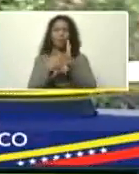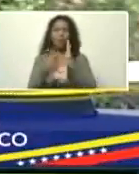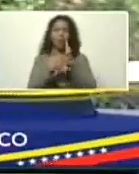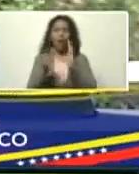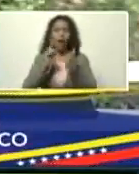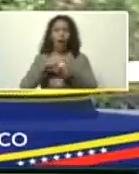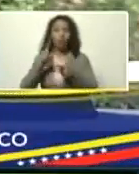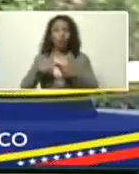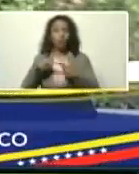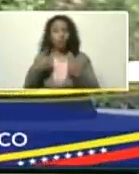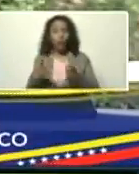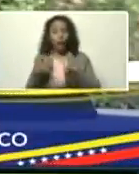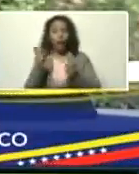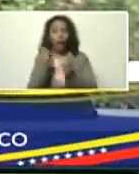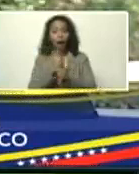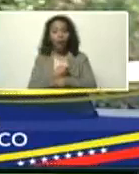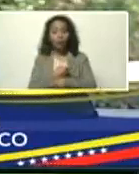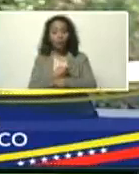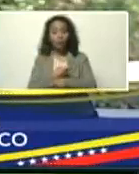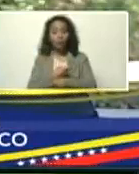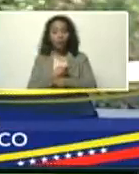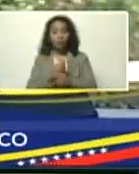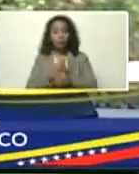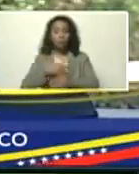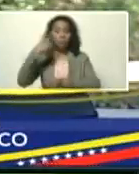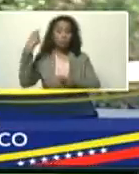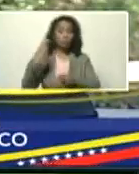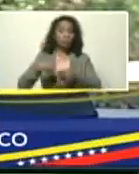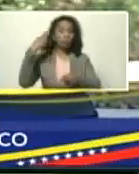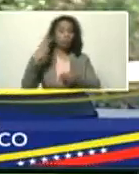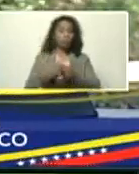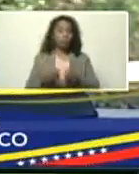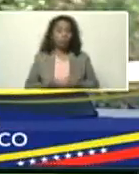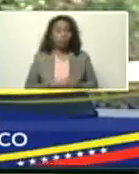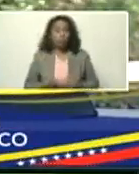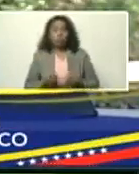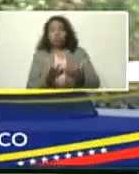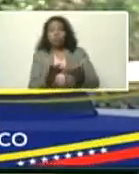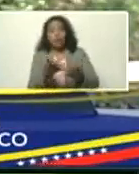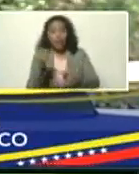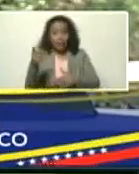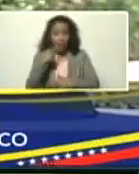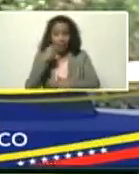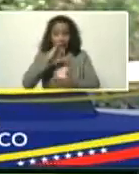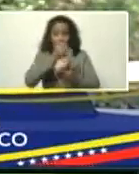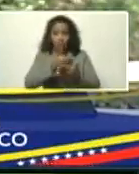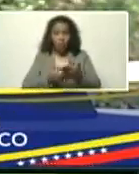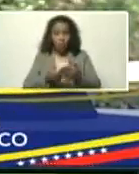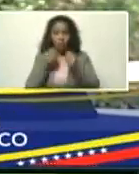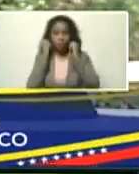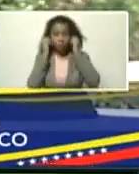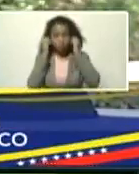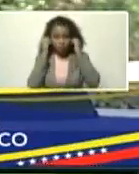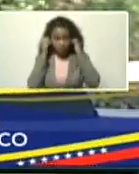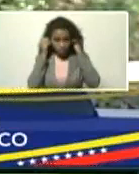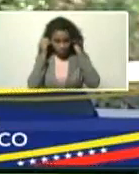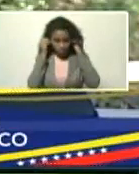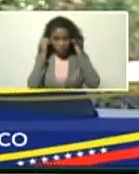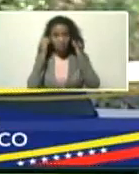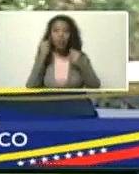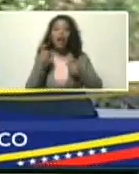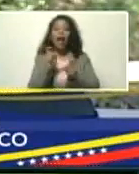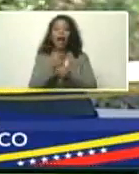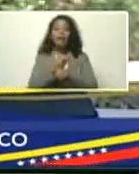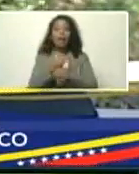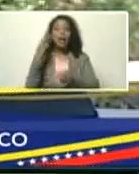entonces, de gases, altamente contaminantes, que dice este informe, gases responsables,